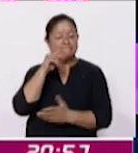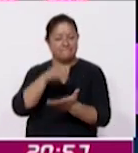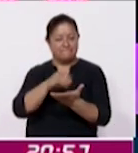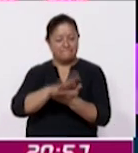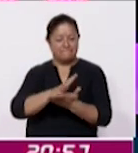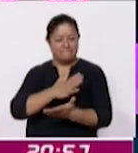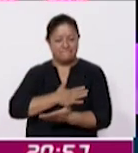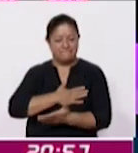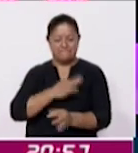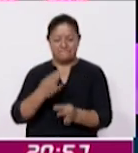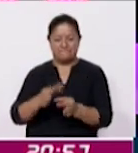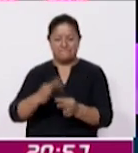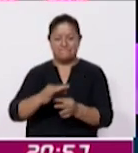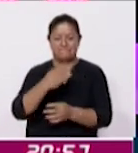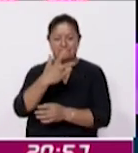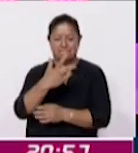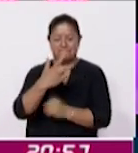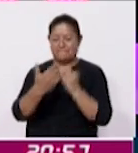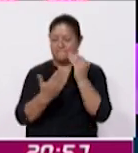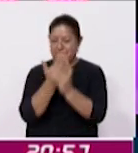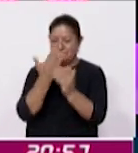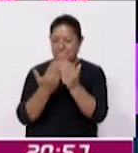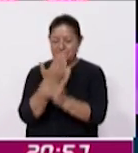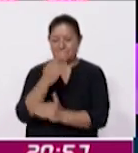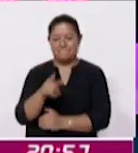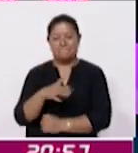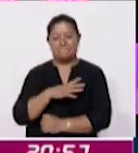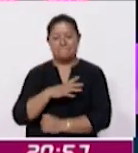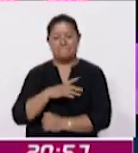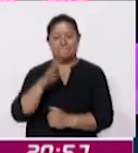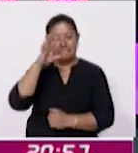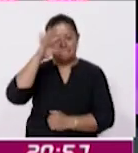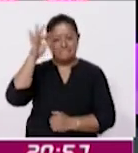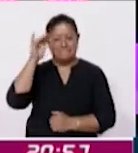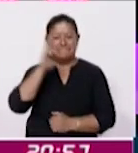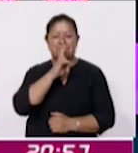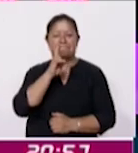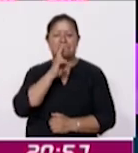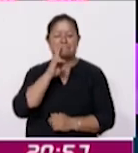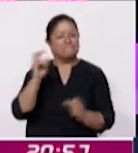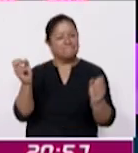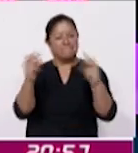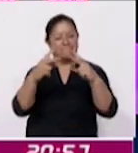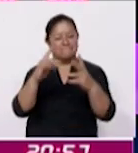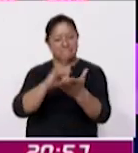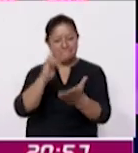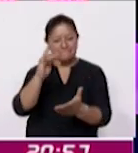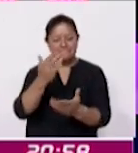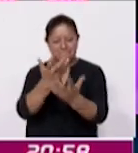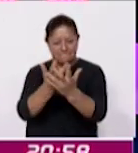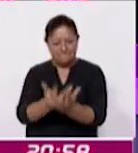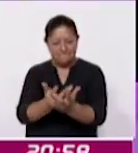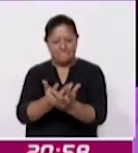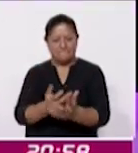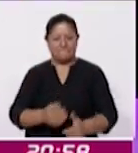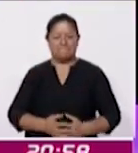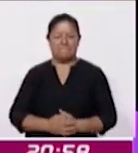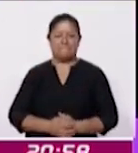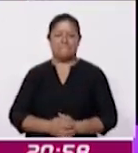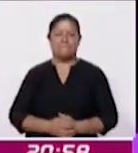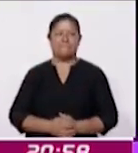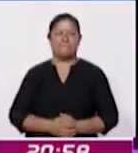nosotros en punto de las 8 de la mañana en la primera emisión de Coracit Noticias Gracias que descanse Chau